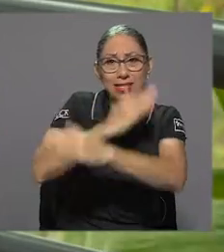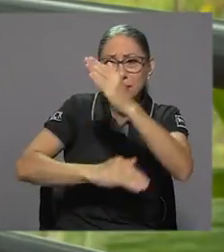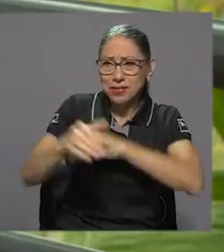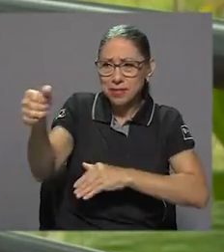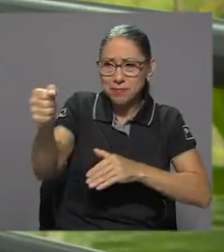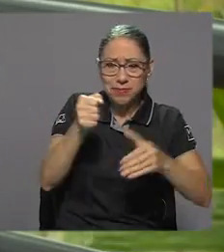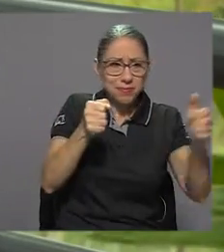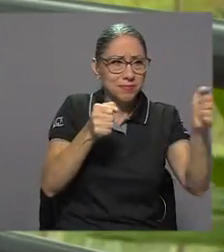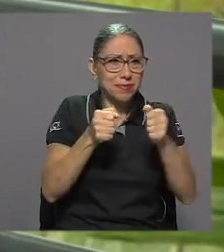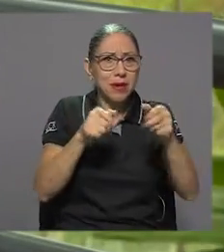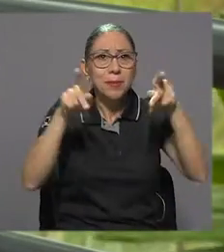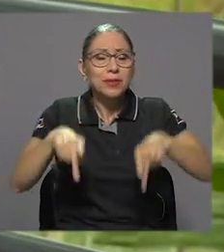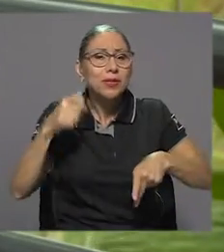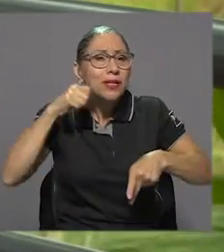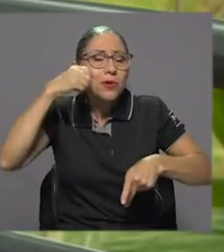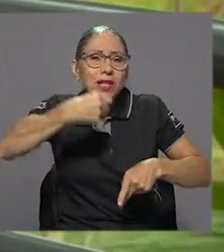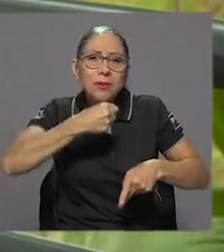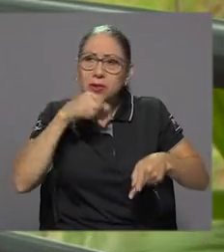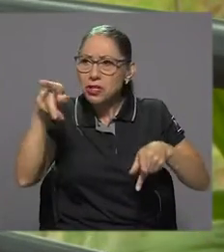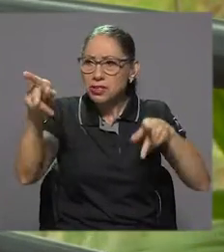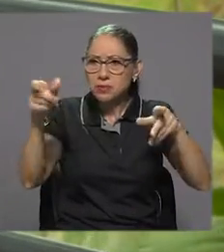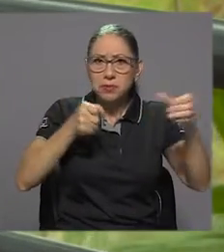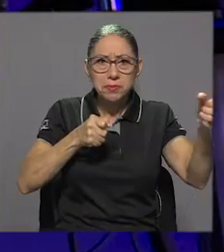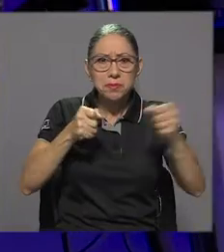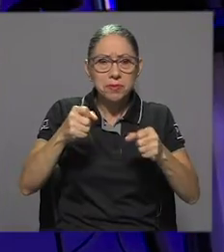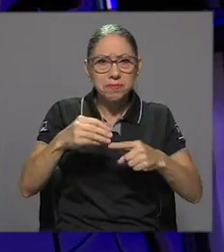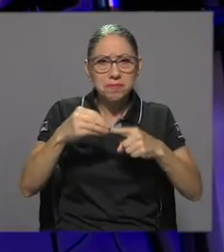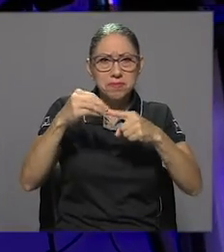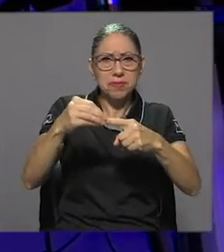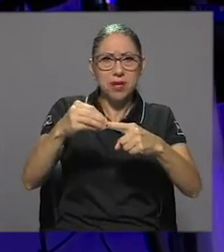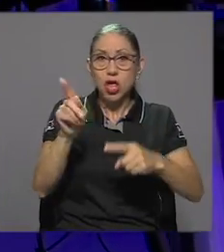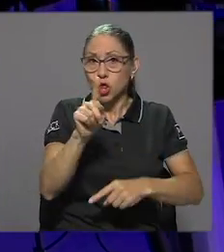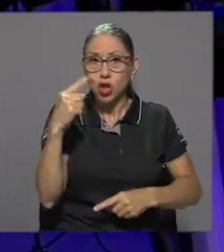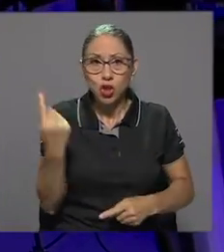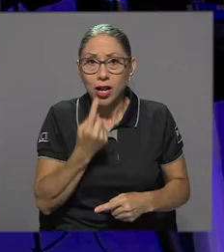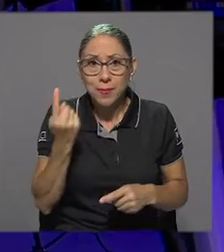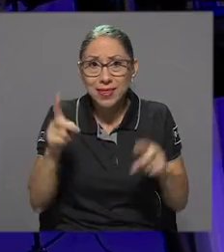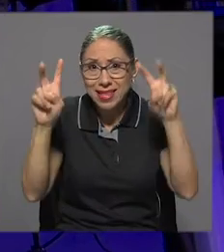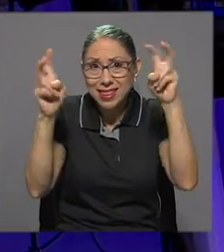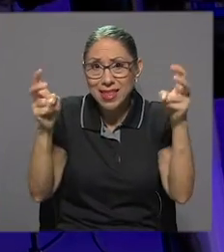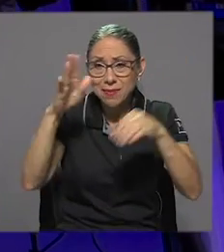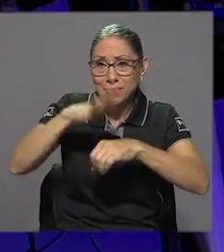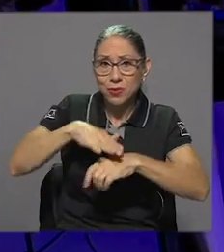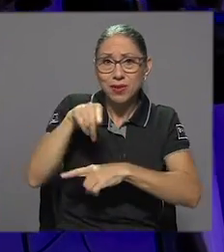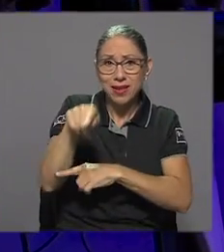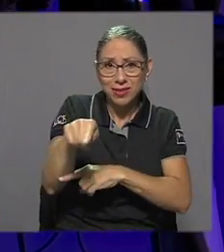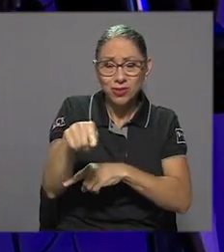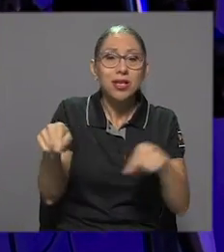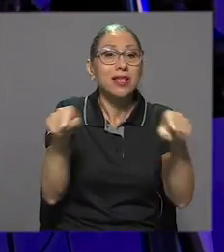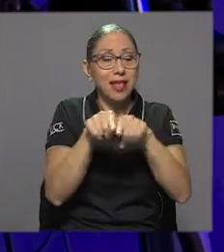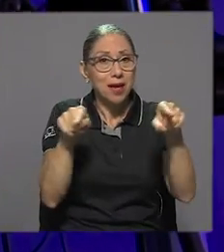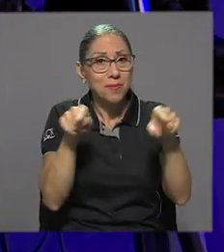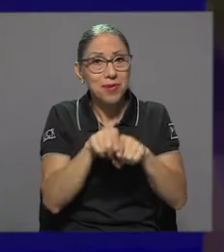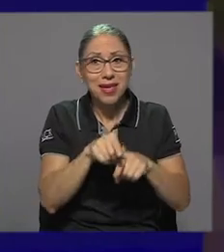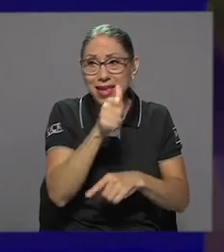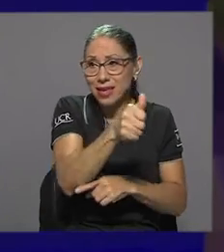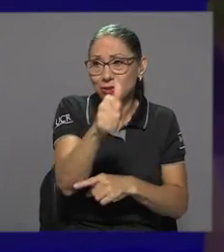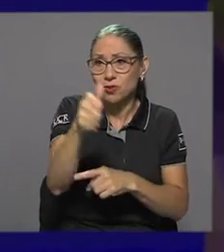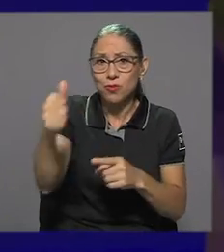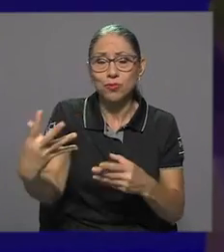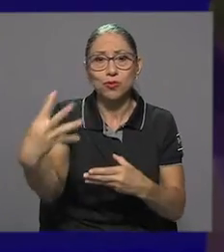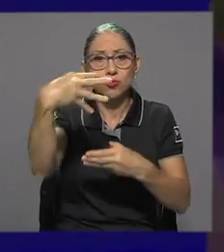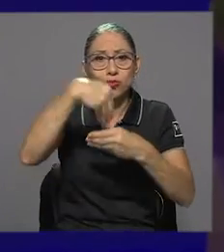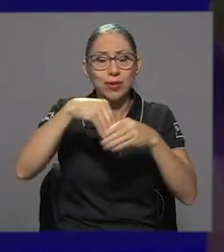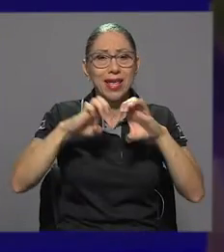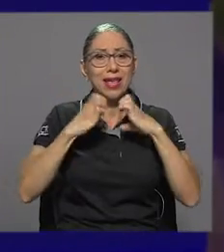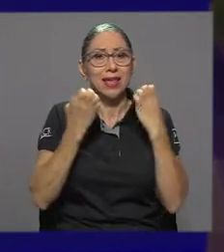con discapacidad y personas adultas mayores, al convertirse no solo en fuentes de las notas o de los contenidos del programa, sino que también a formar